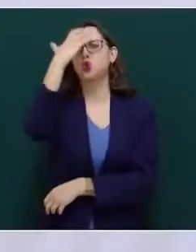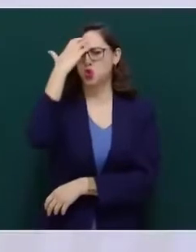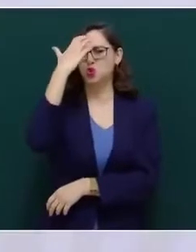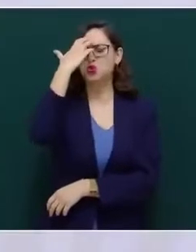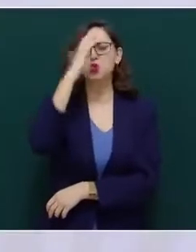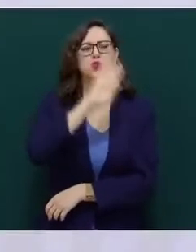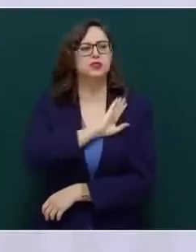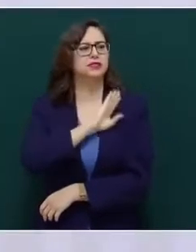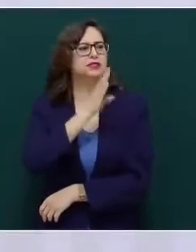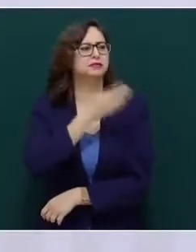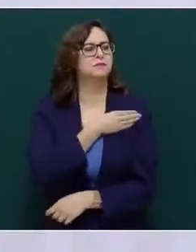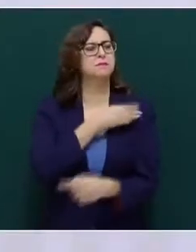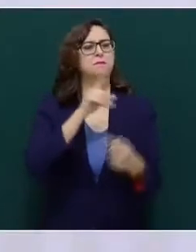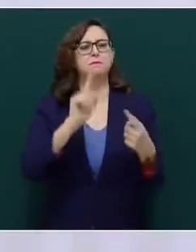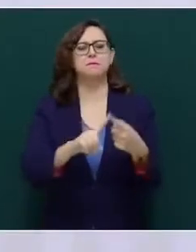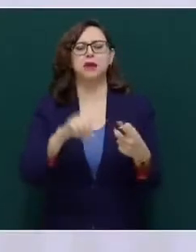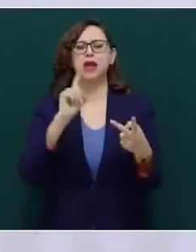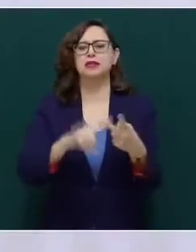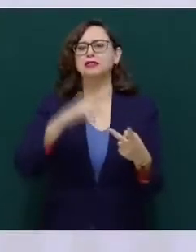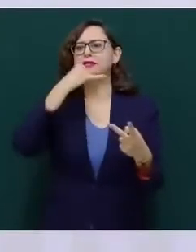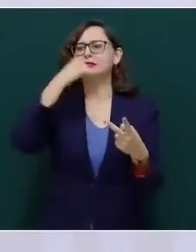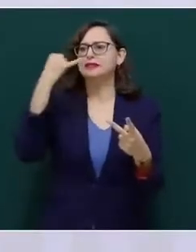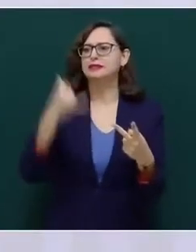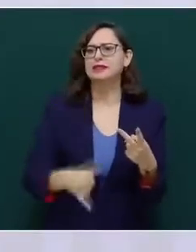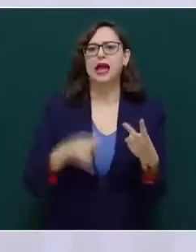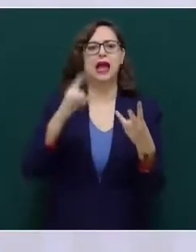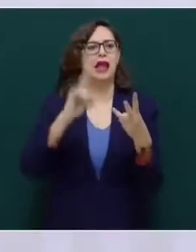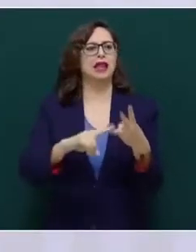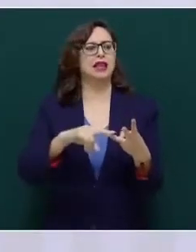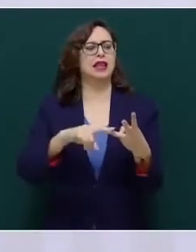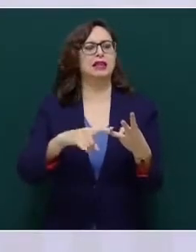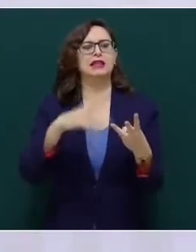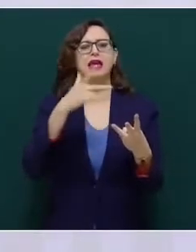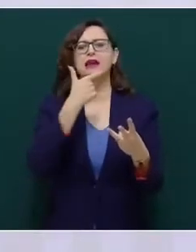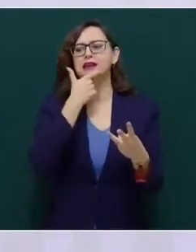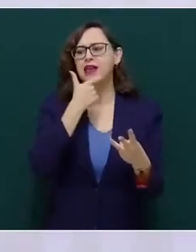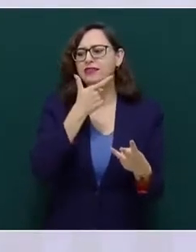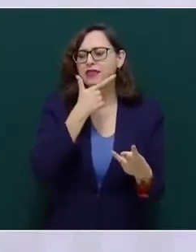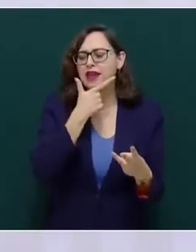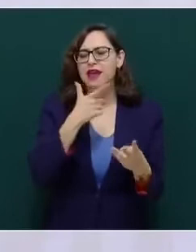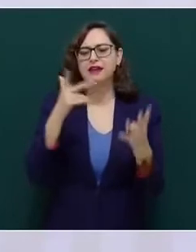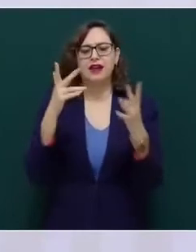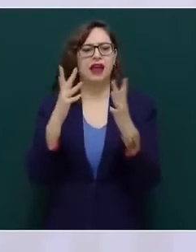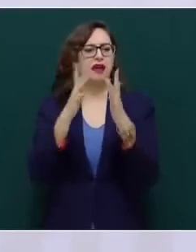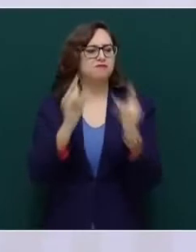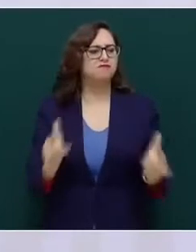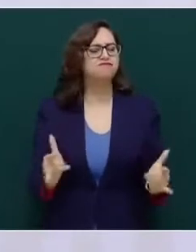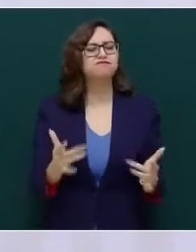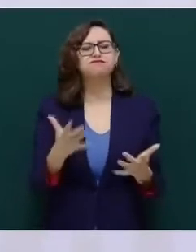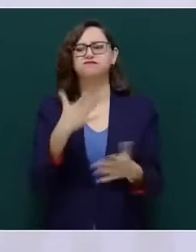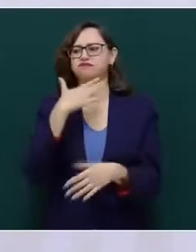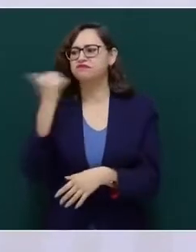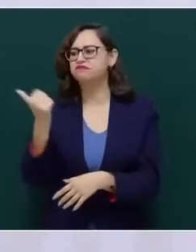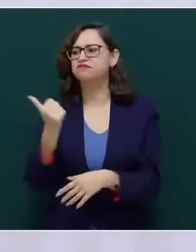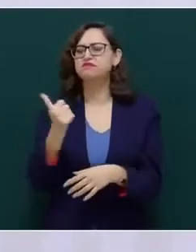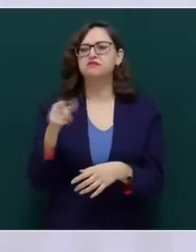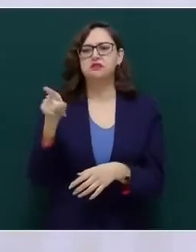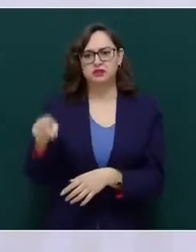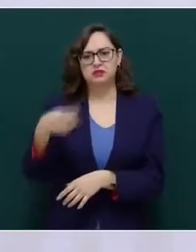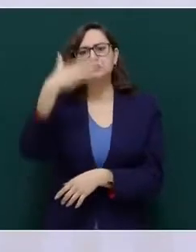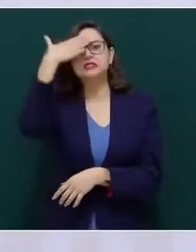Francia, Italia, Inglaterra, hablaba francés, sabía de matemáticas,